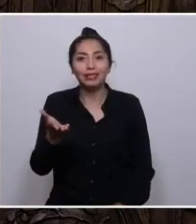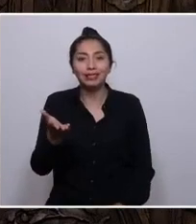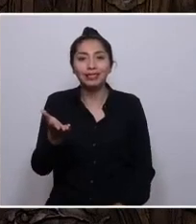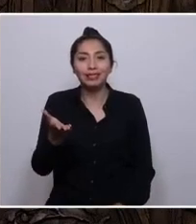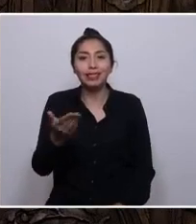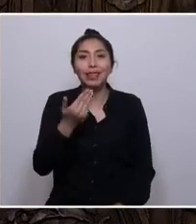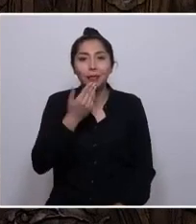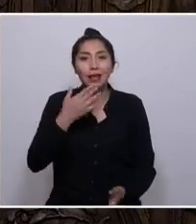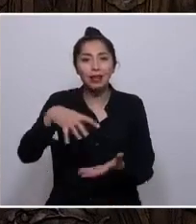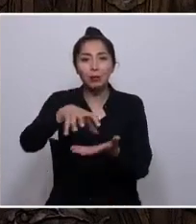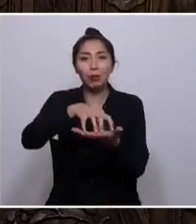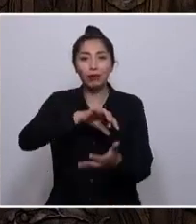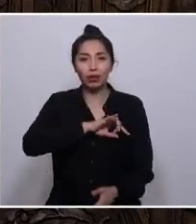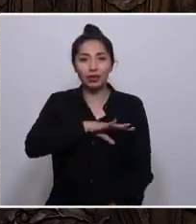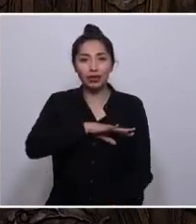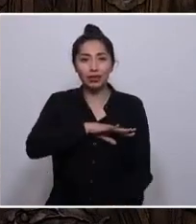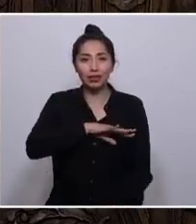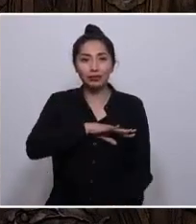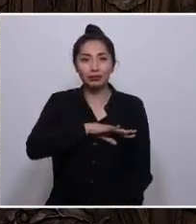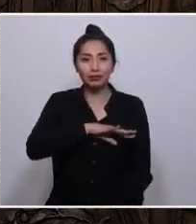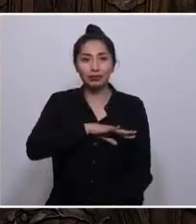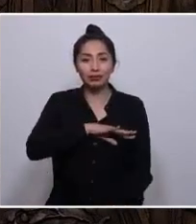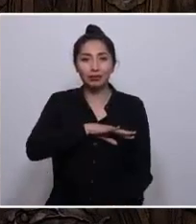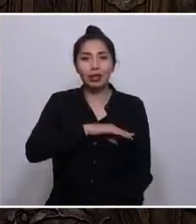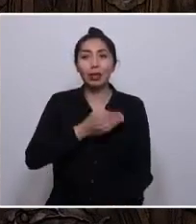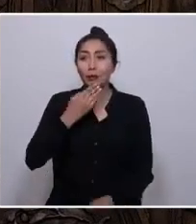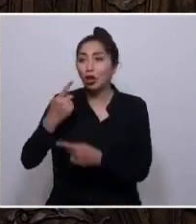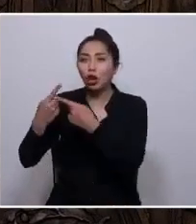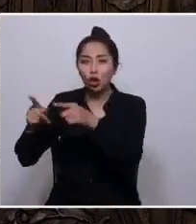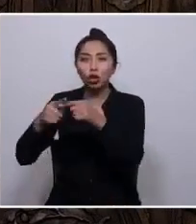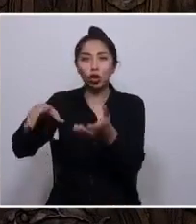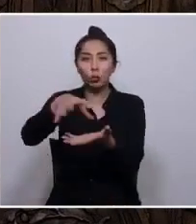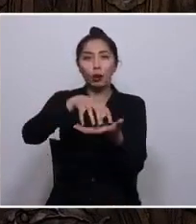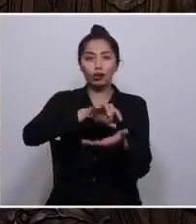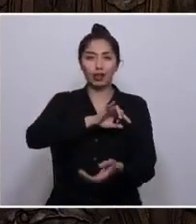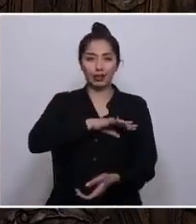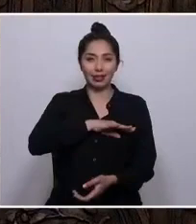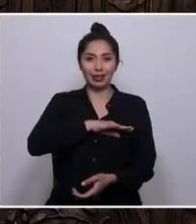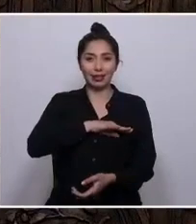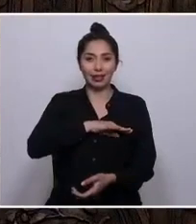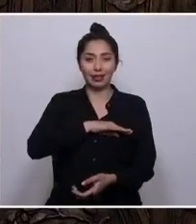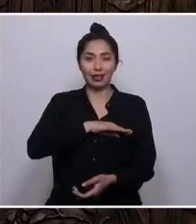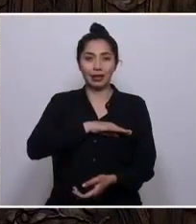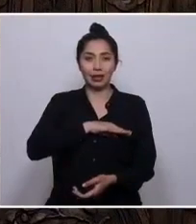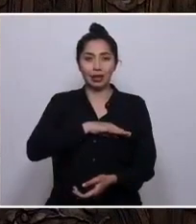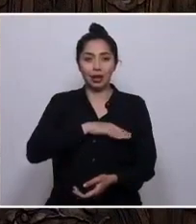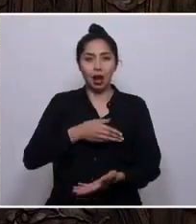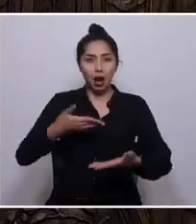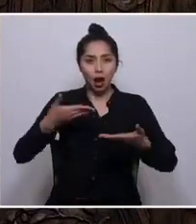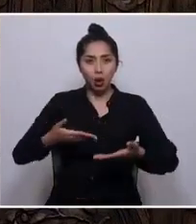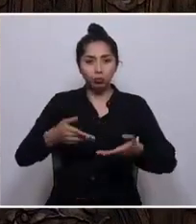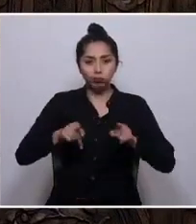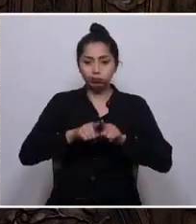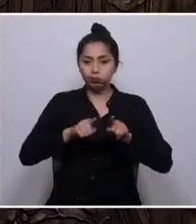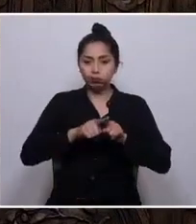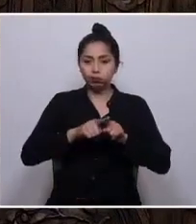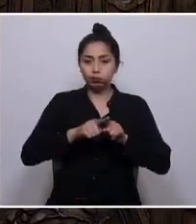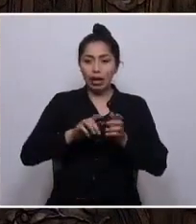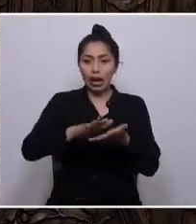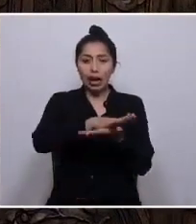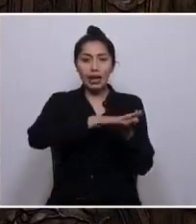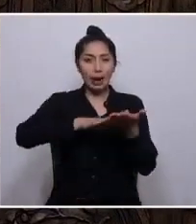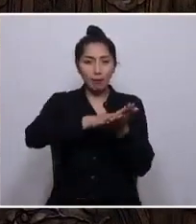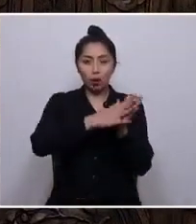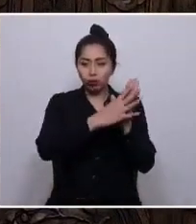pueblo de Chile, el resto de los pueblos de Chile, hagamos carne el ejemplo del AINI, la reciprocidad.